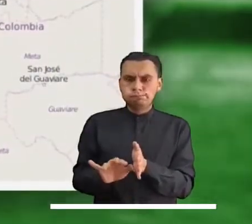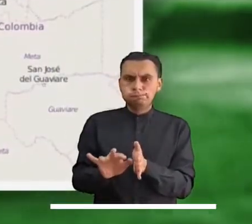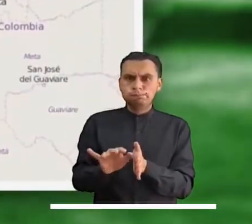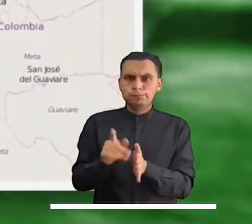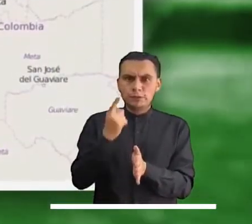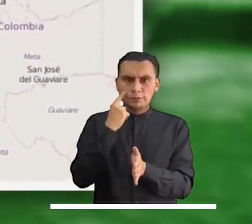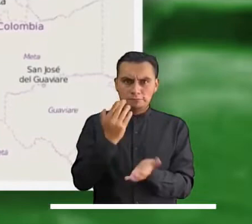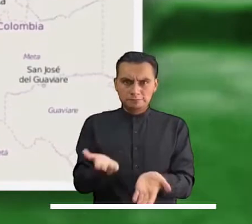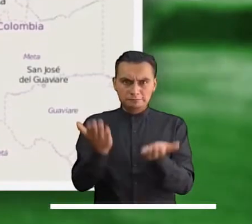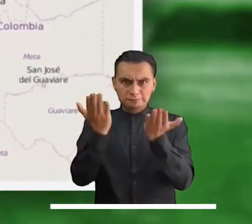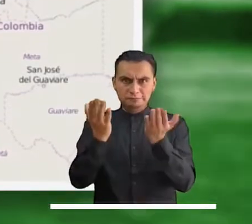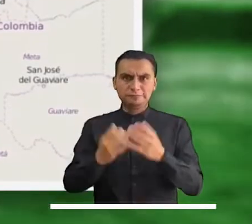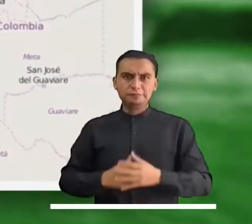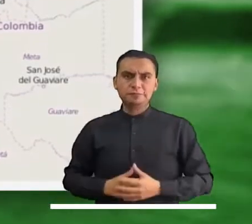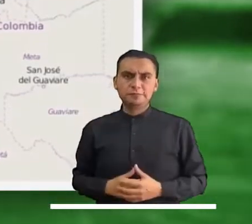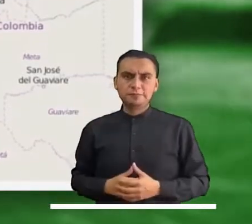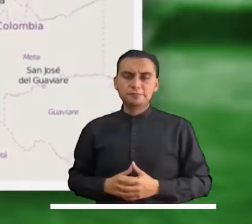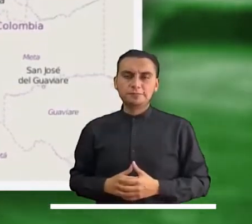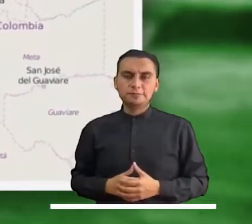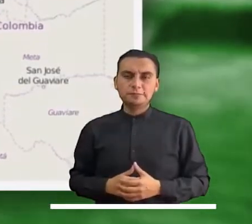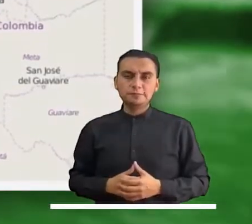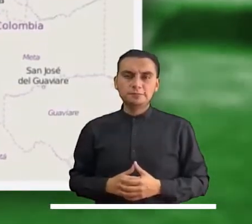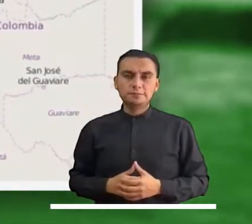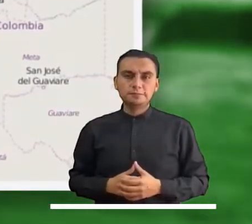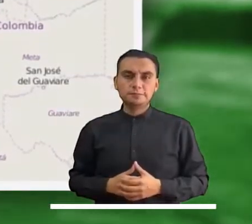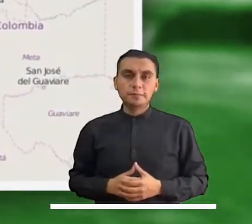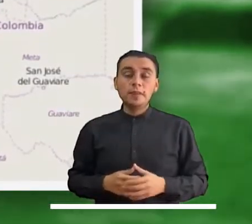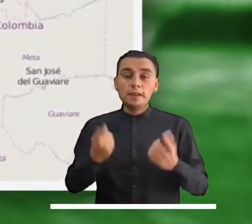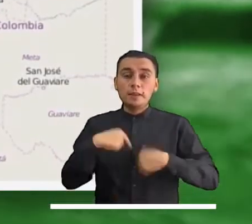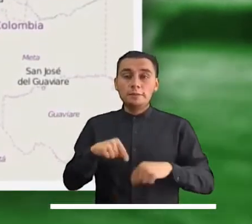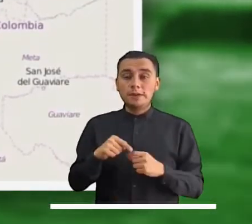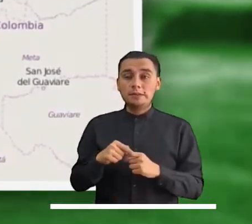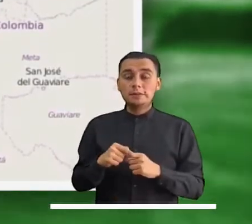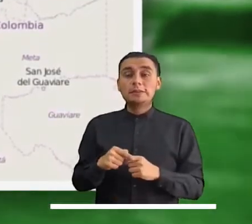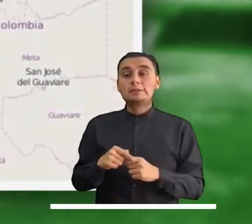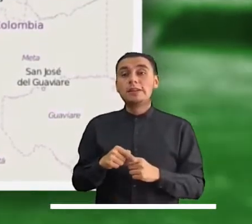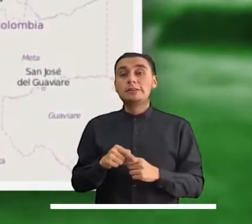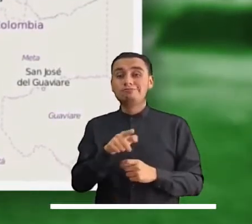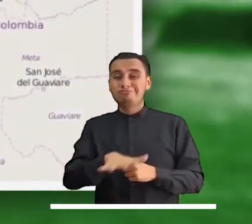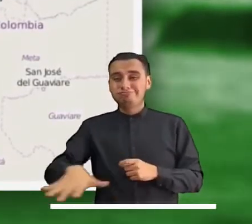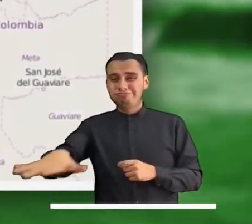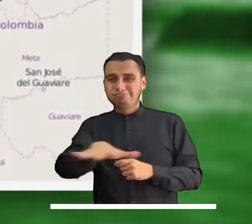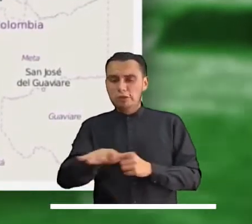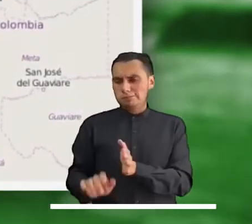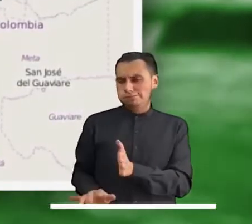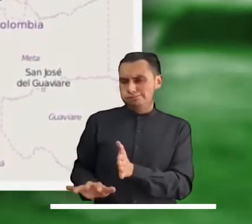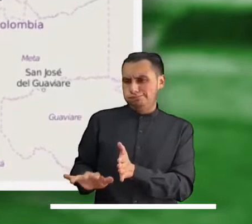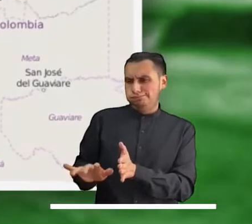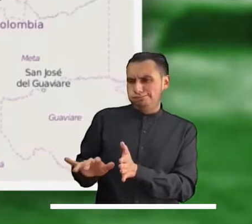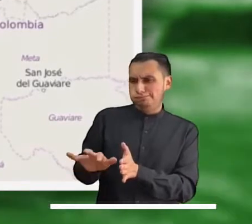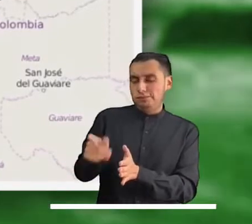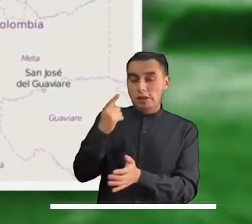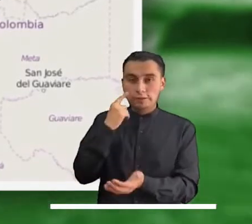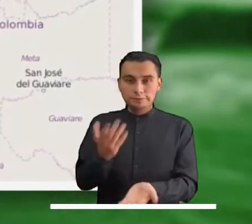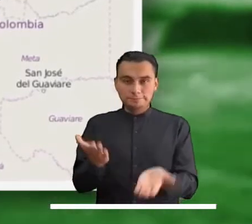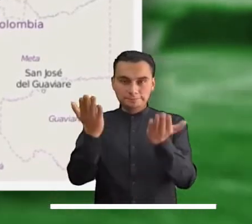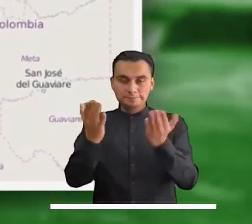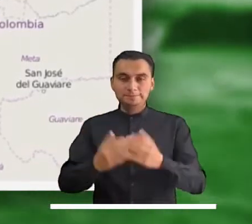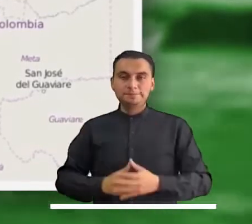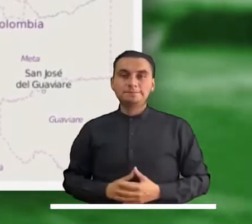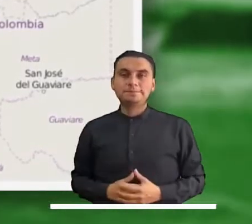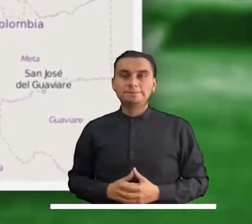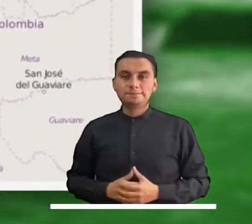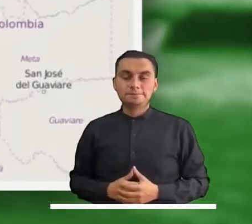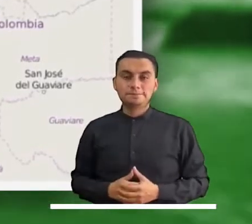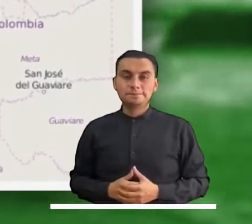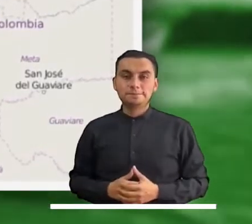Alerta roja puntual debido al represamiento del río Guarapas en la zona rural de Pitalito, Huila. En Puerto Huilche, Santander, se emite alerta